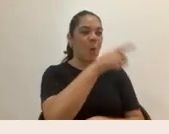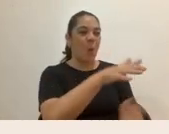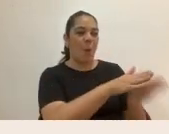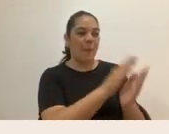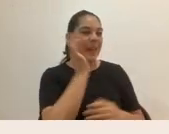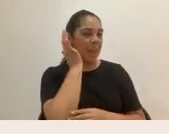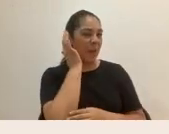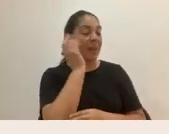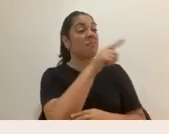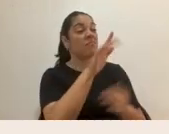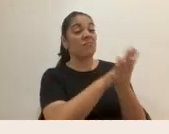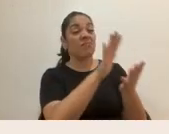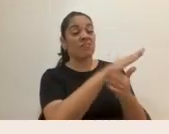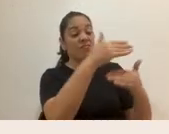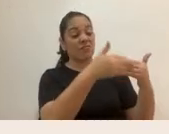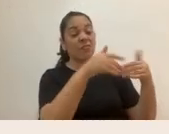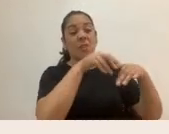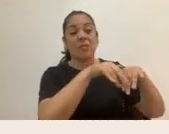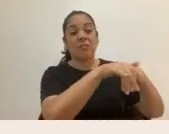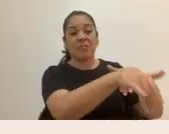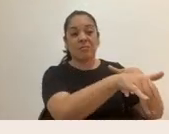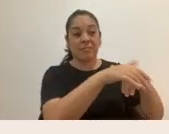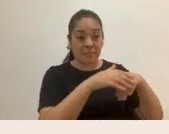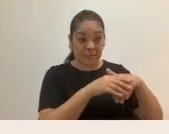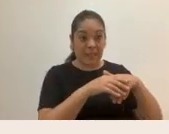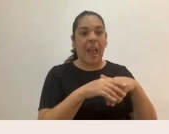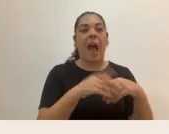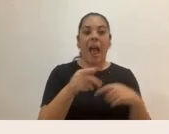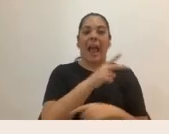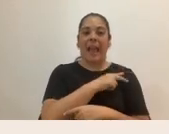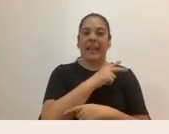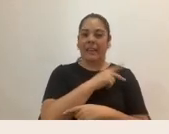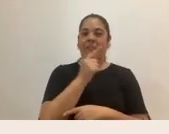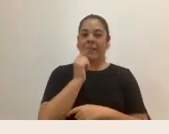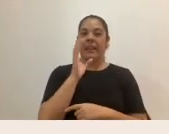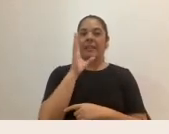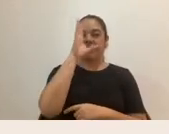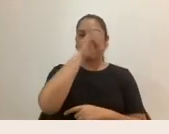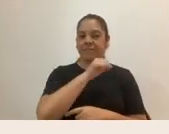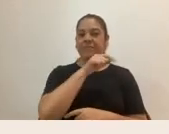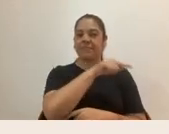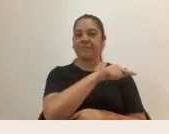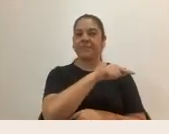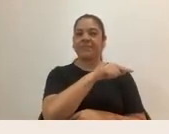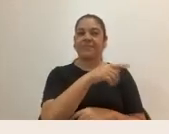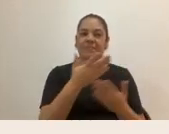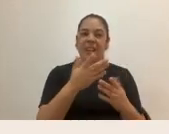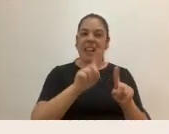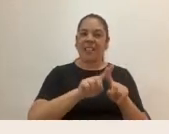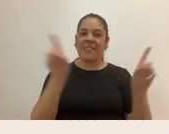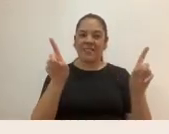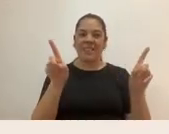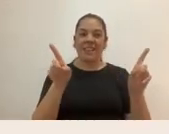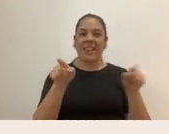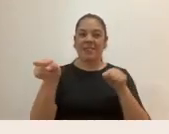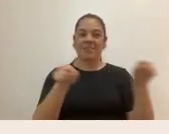porque había un sesgo de género ahí que identificaba que esta labor era exclusivamente femenina, sin un fundamento real, sin una